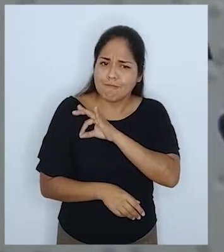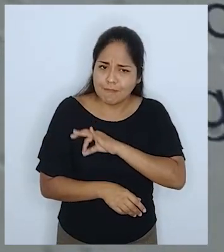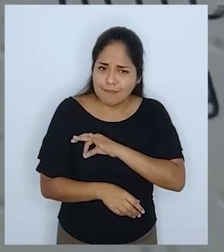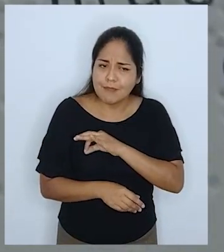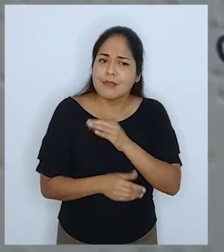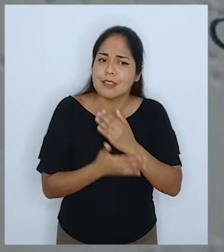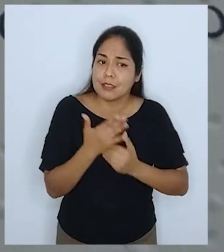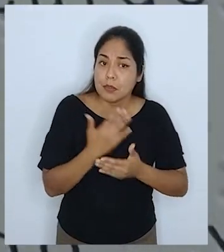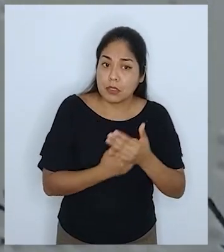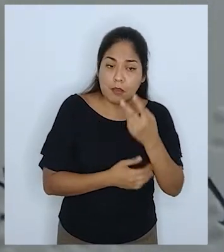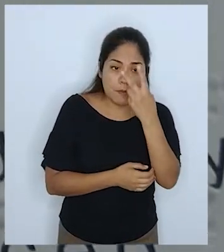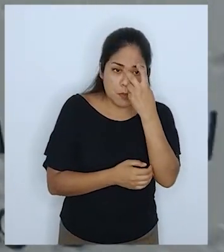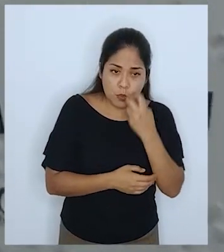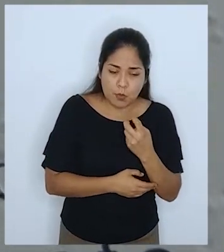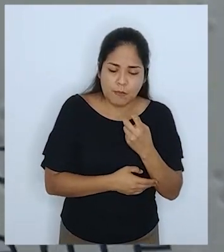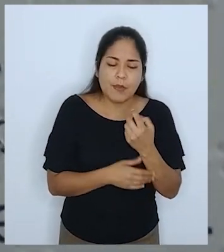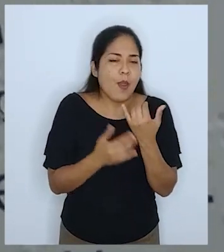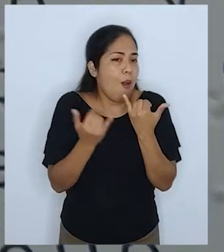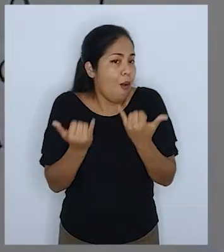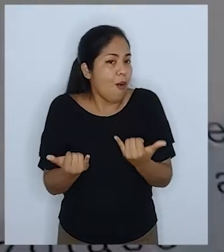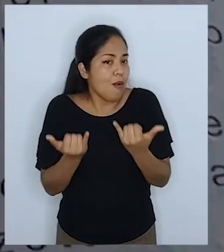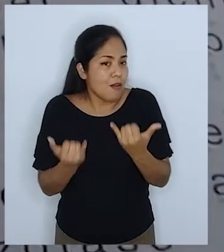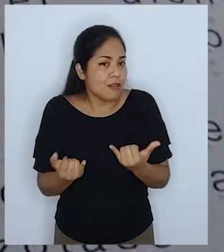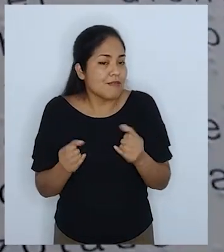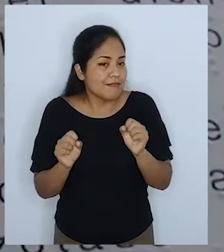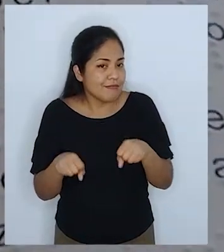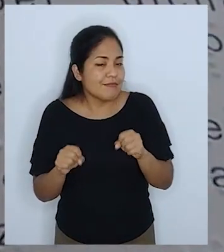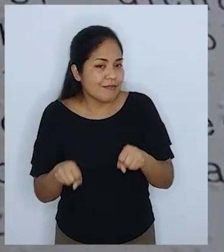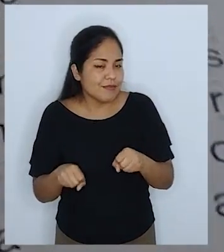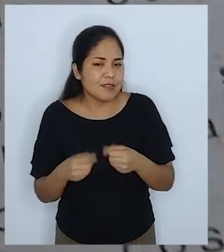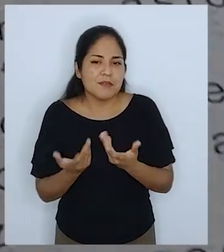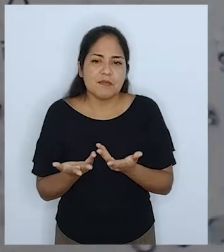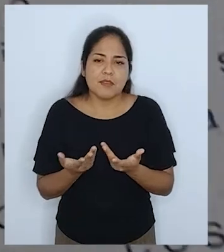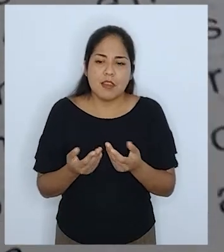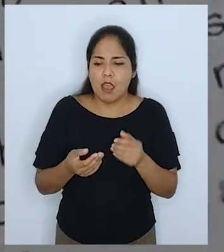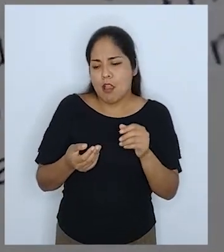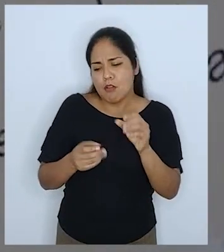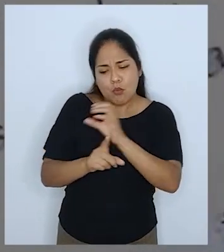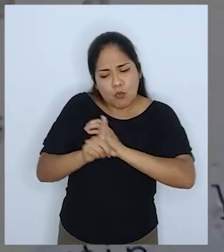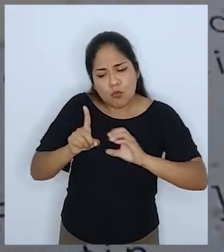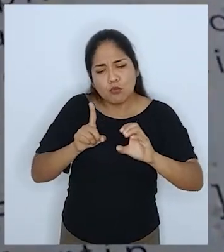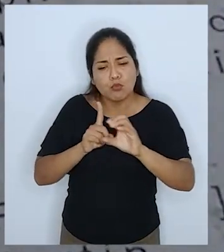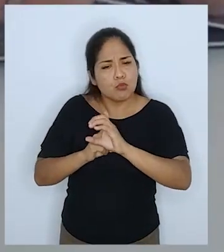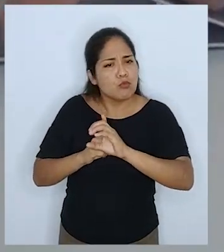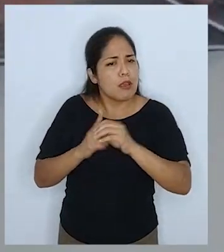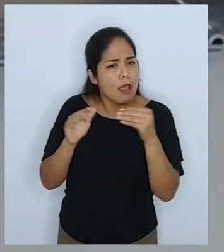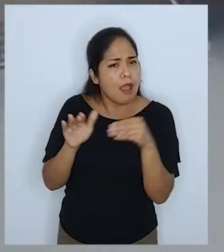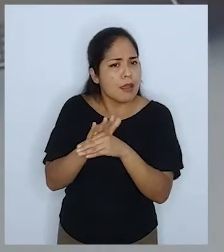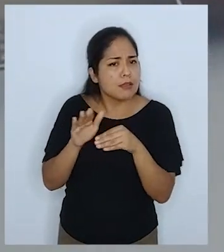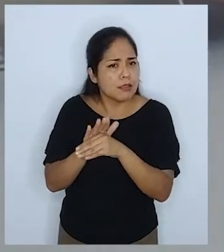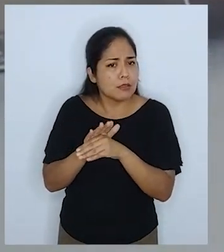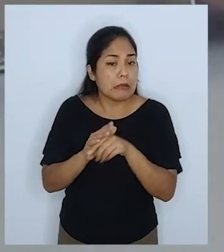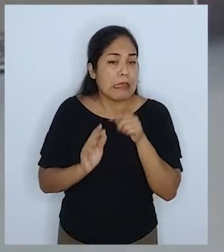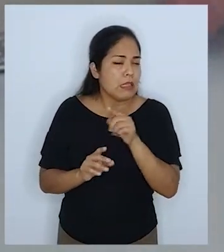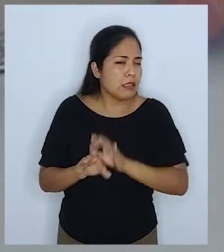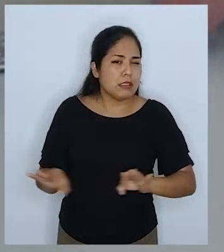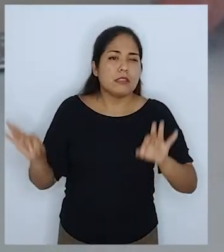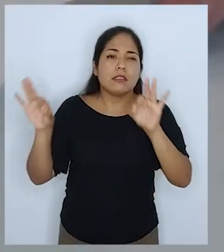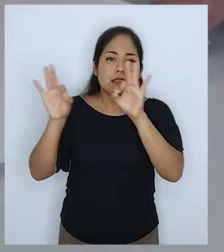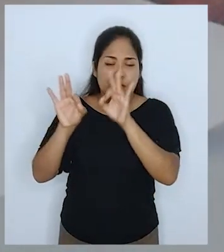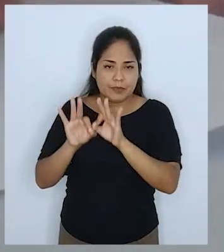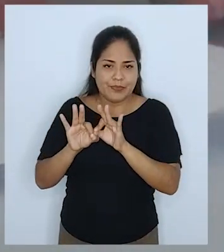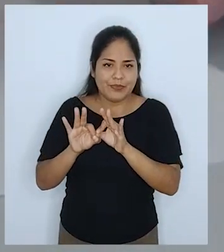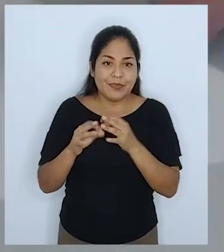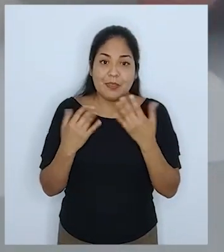con discapacidad visual que hoy pueden tener acceso a la cultura, que es lo principal, amigos.